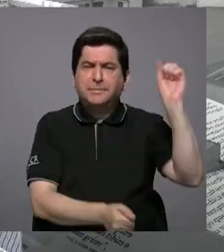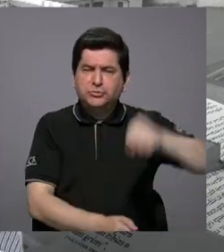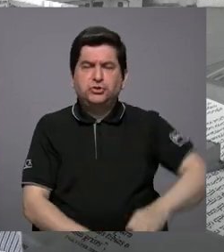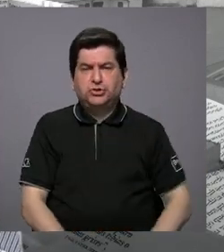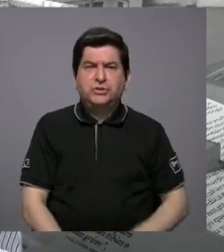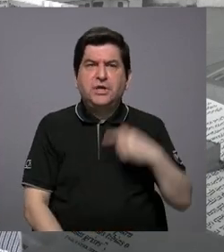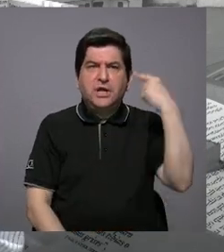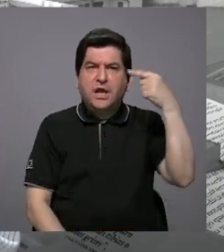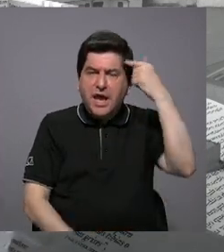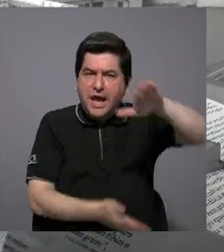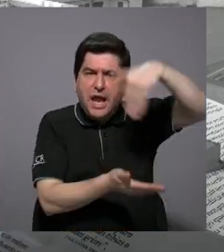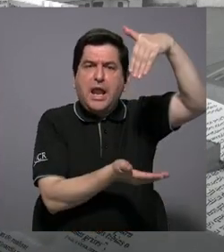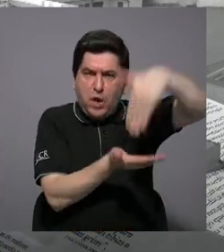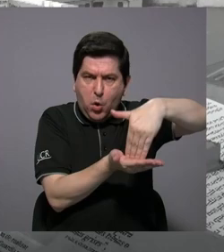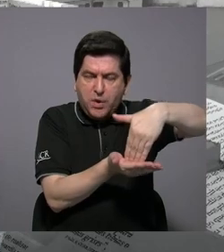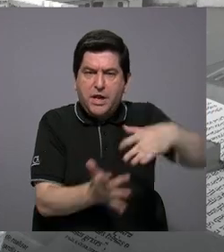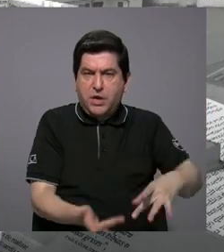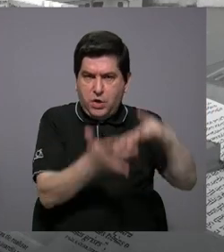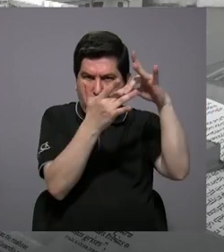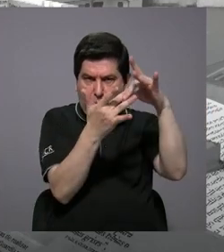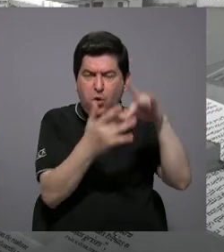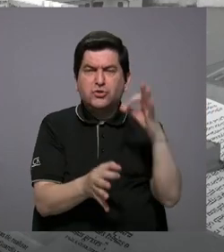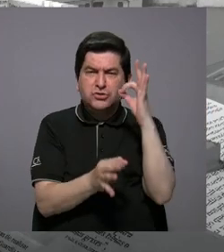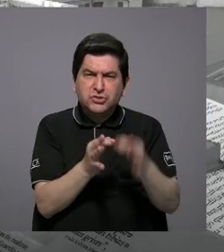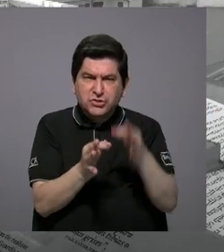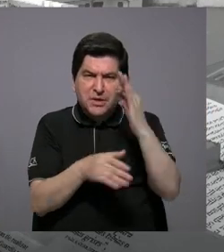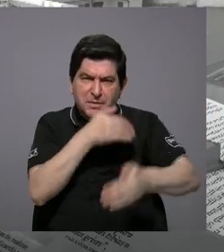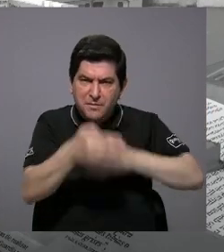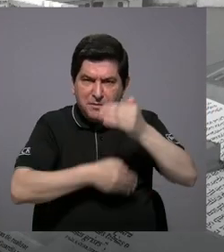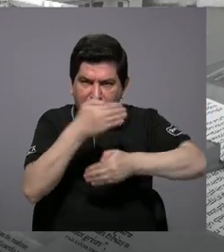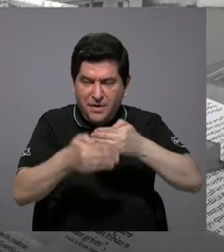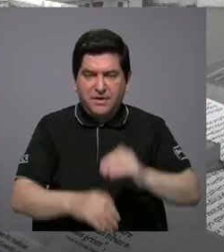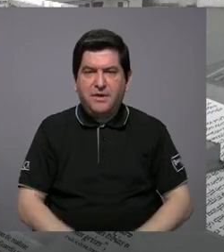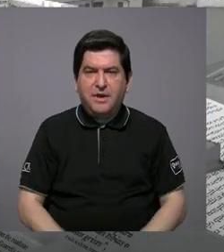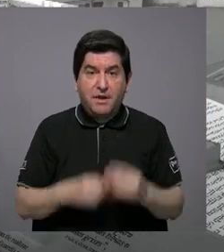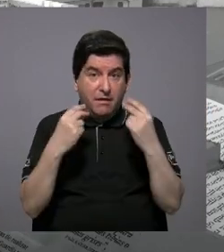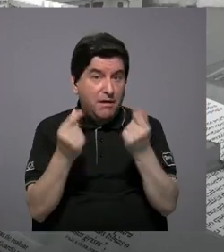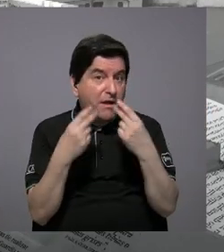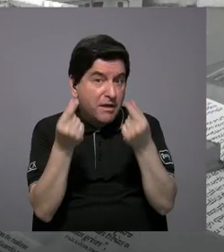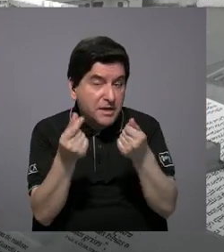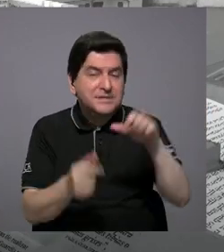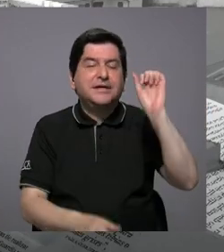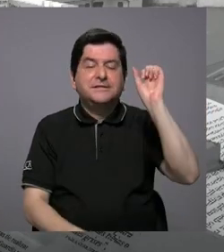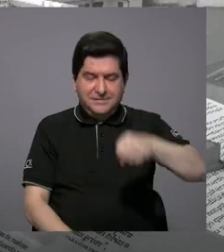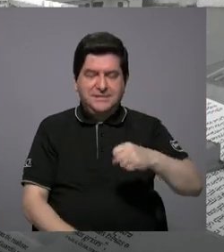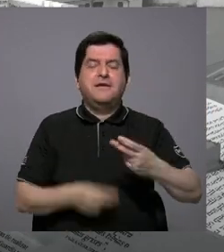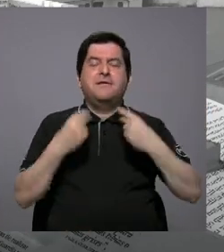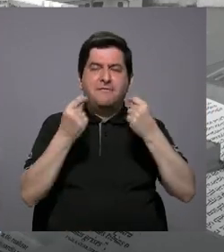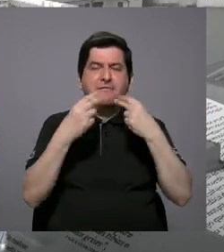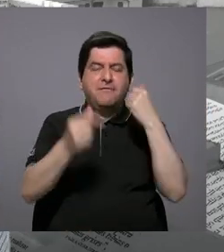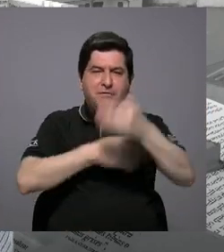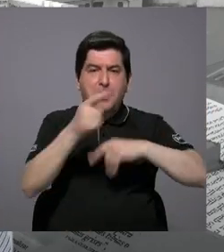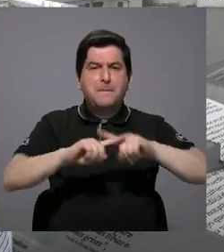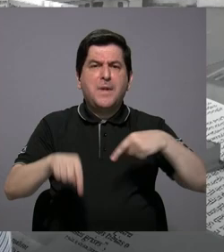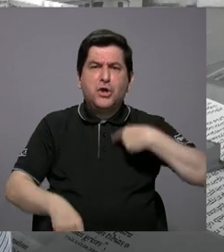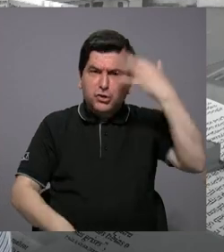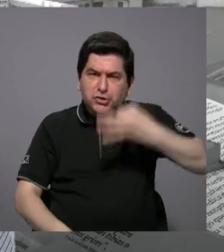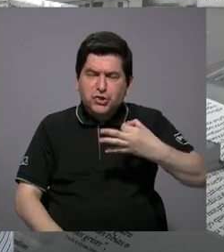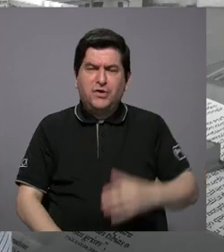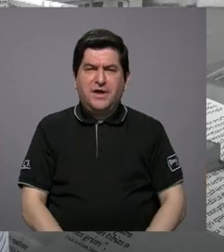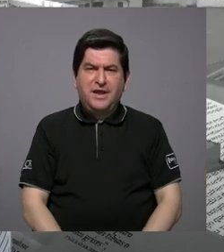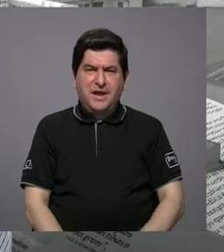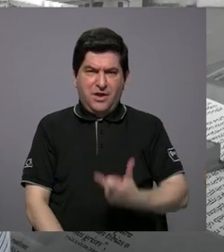sobre todo en el gobierno central, para simplificar el proceso... Y agilizar. Y agilizar el proceso, pero yo creo que en las